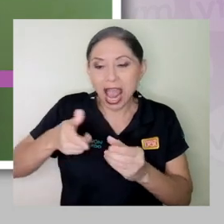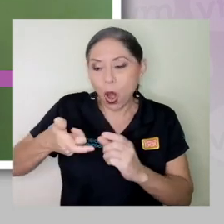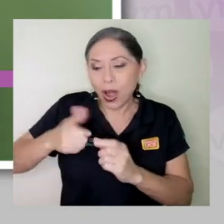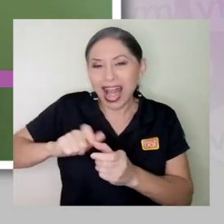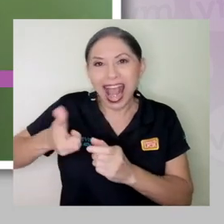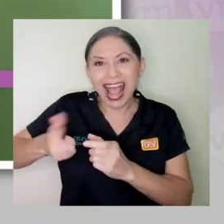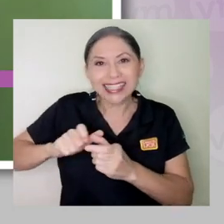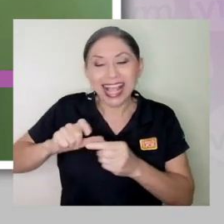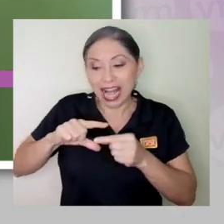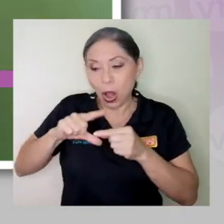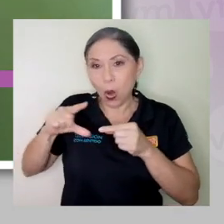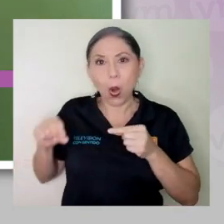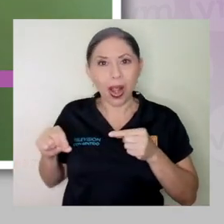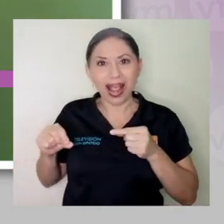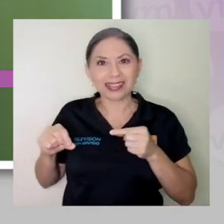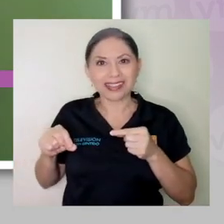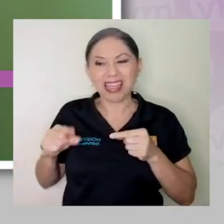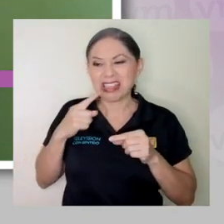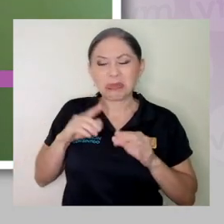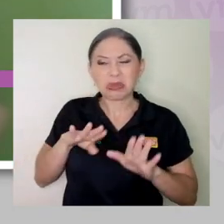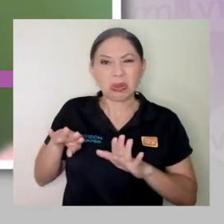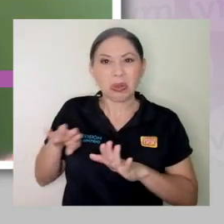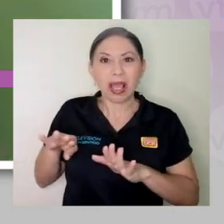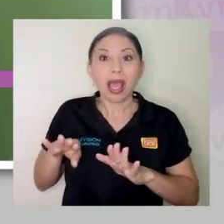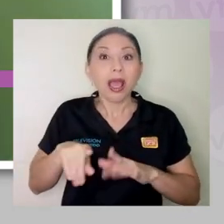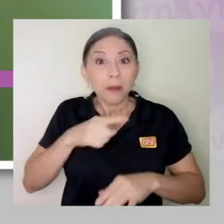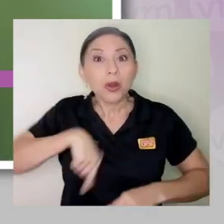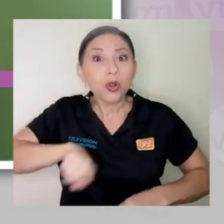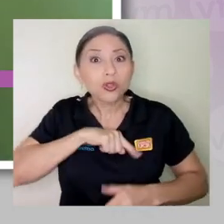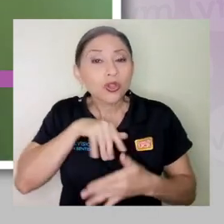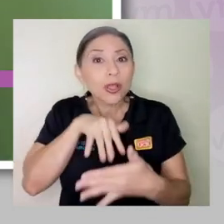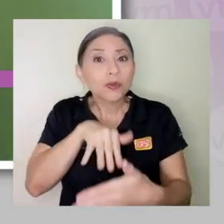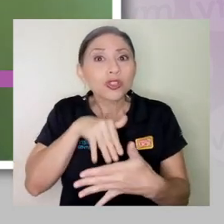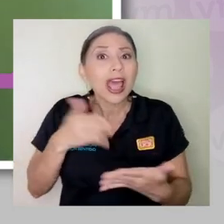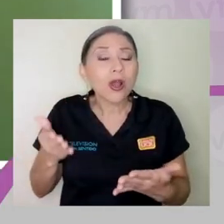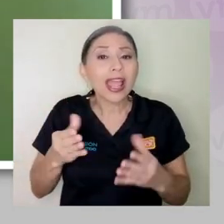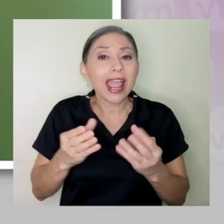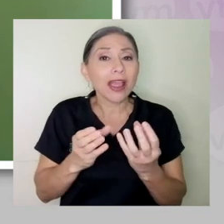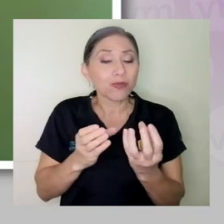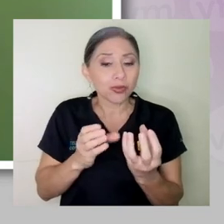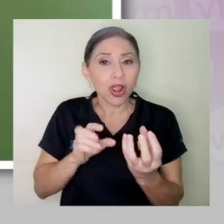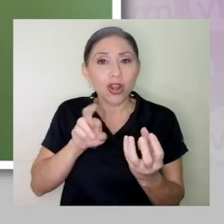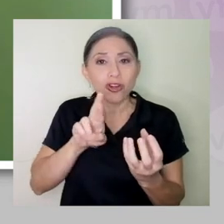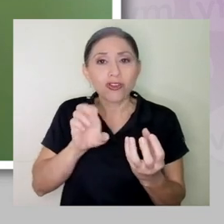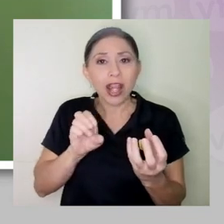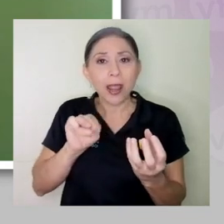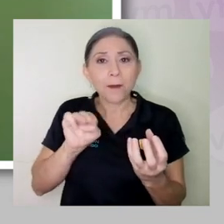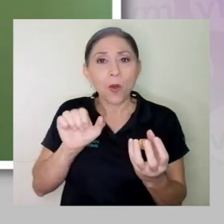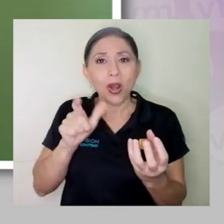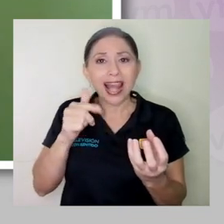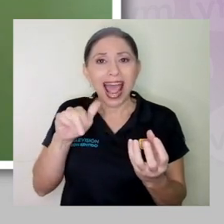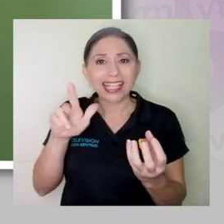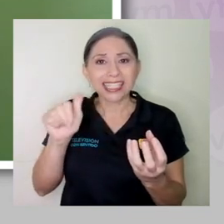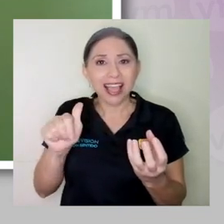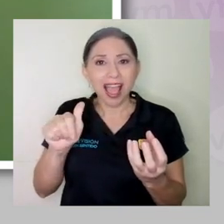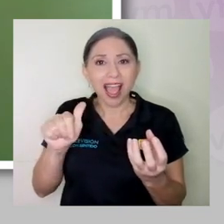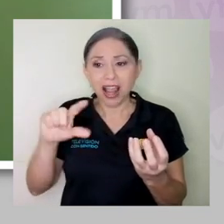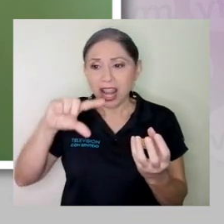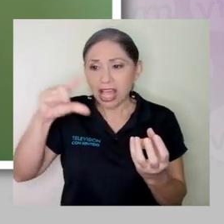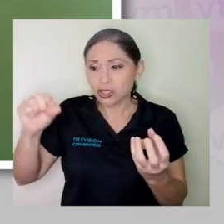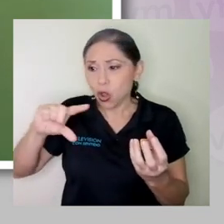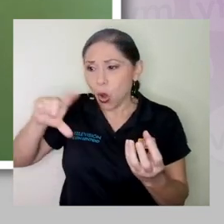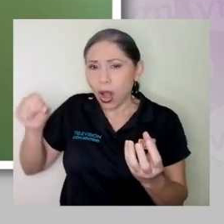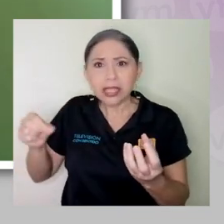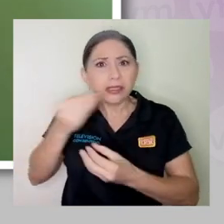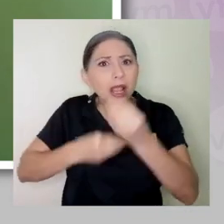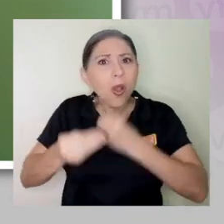cáscaras, hojas y el caso típico que hemos estudiado en la escuela de nutrición son las hojas de remolacha que se comen que son